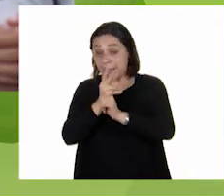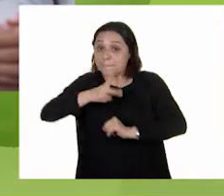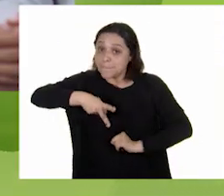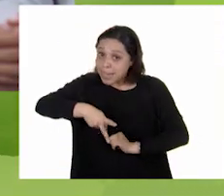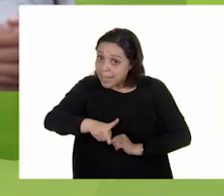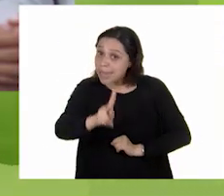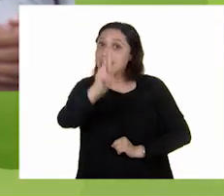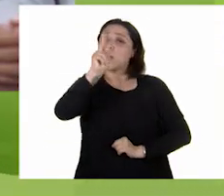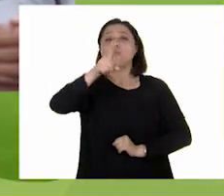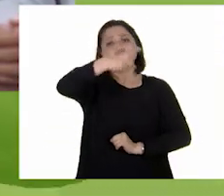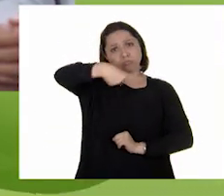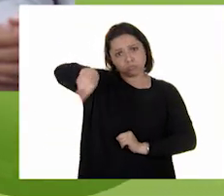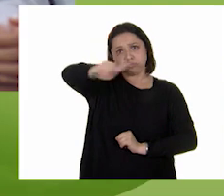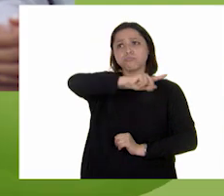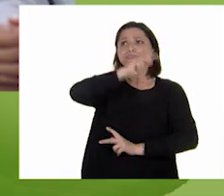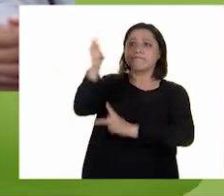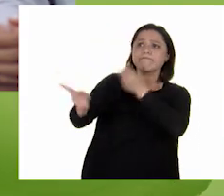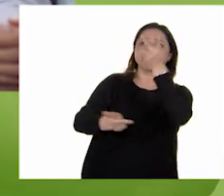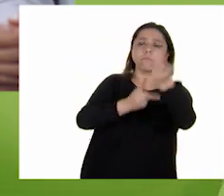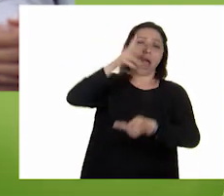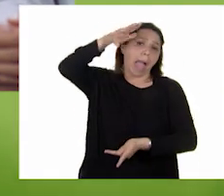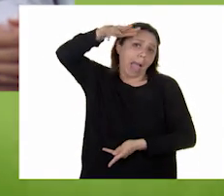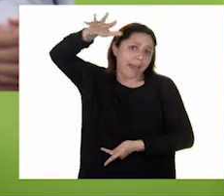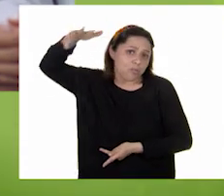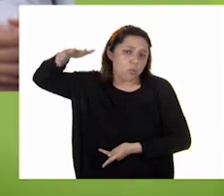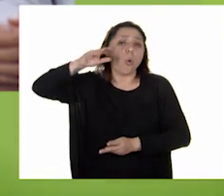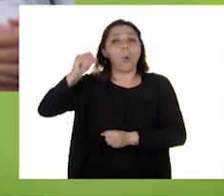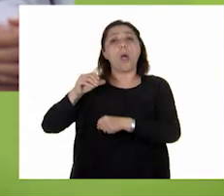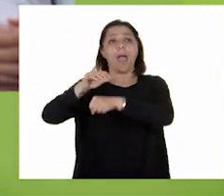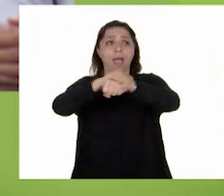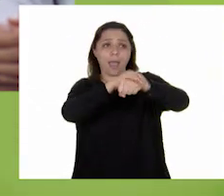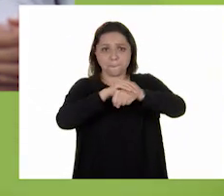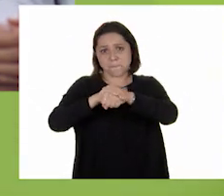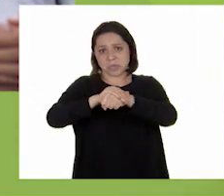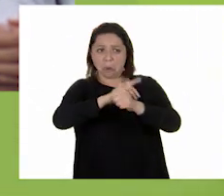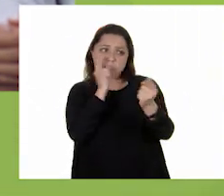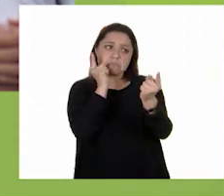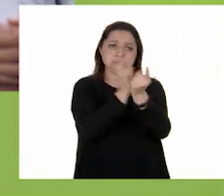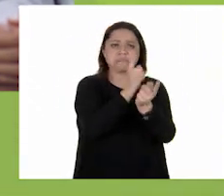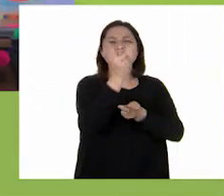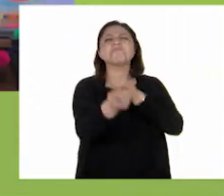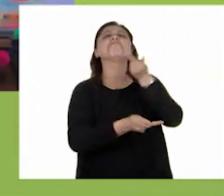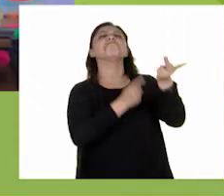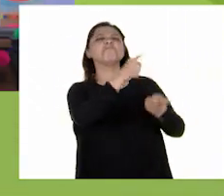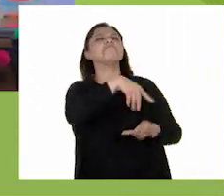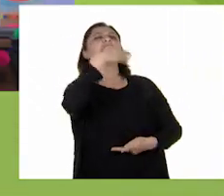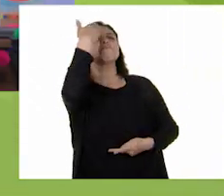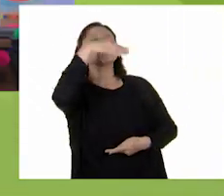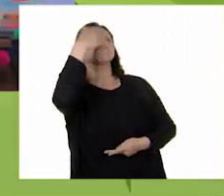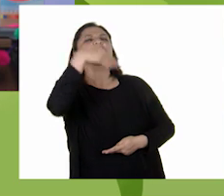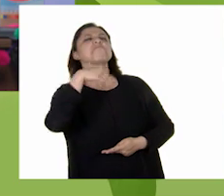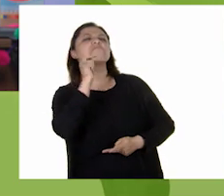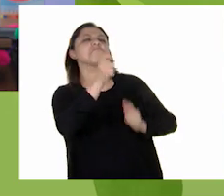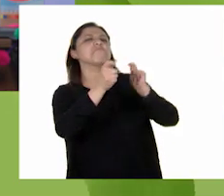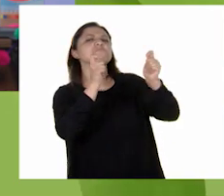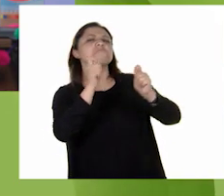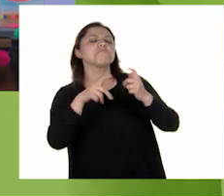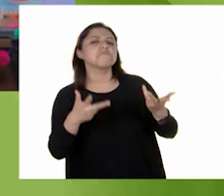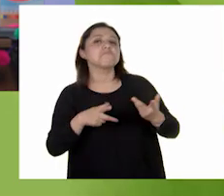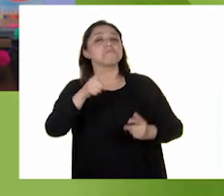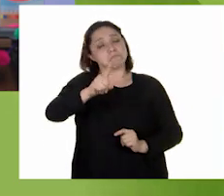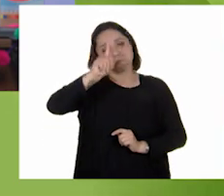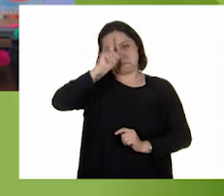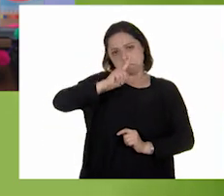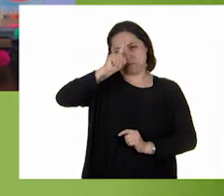pueden preguntarle a un adulto o a un amigo sobre lo que saben de este tema. Te recomendamos que pienses en qué